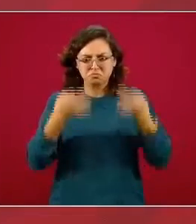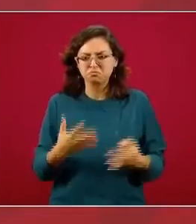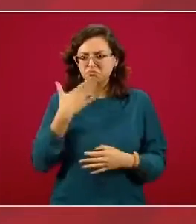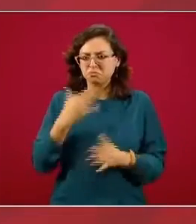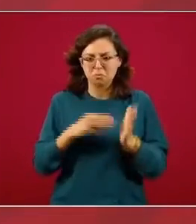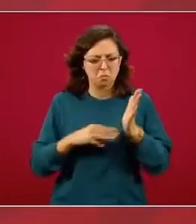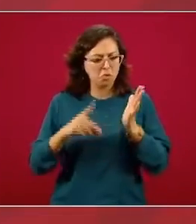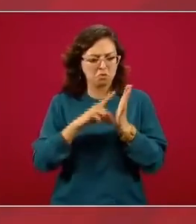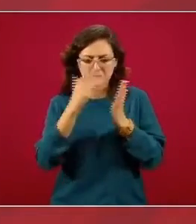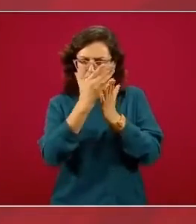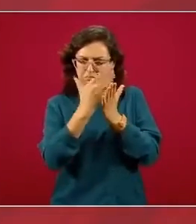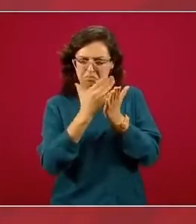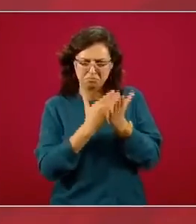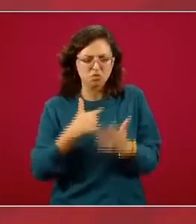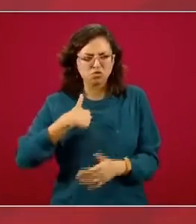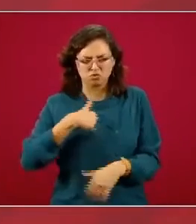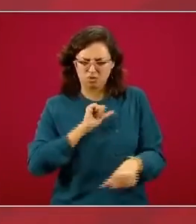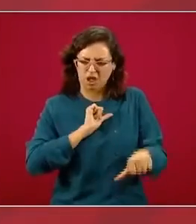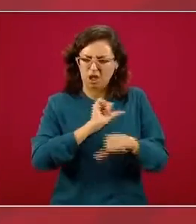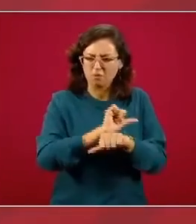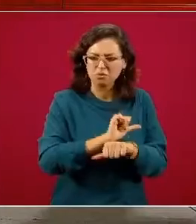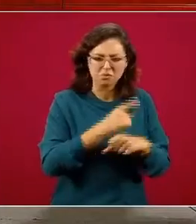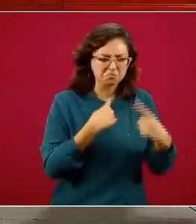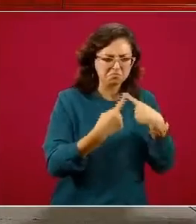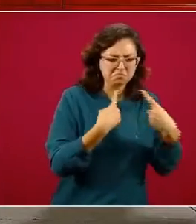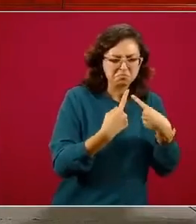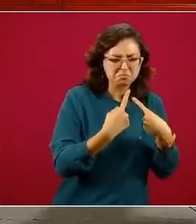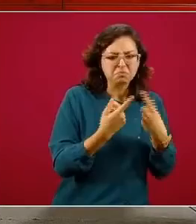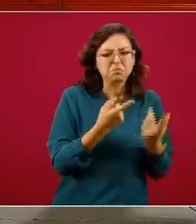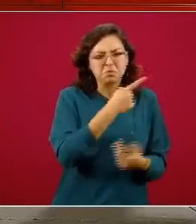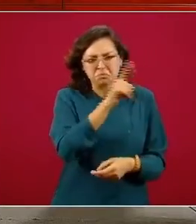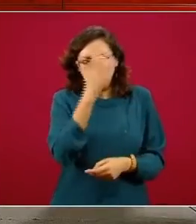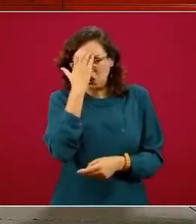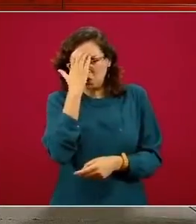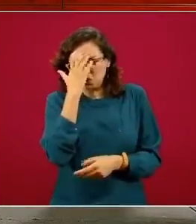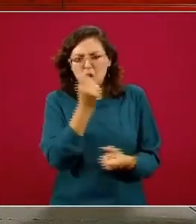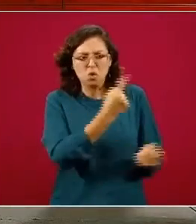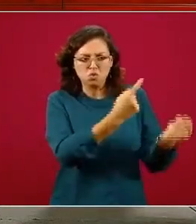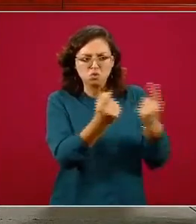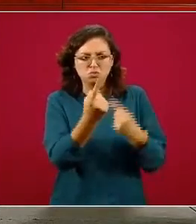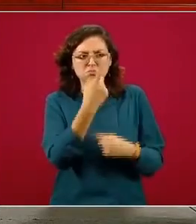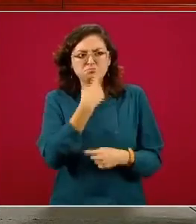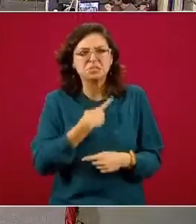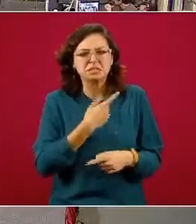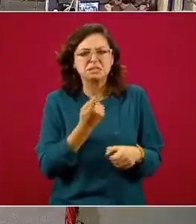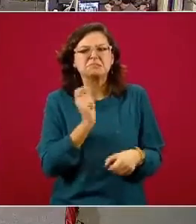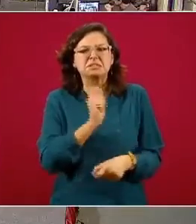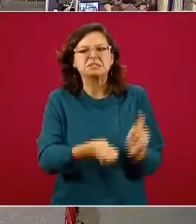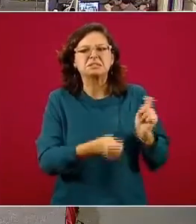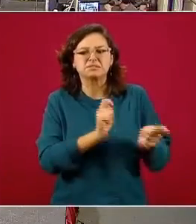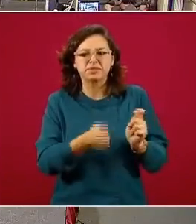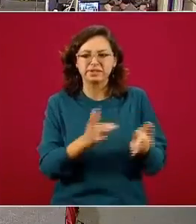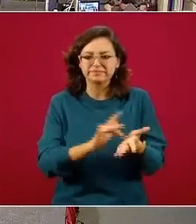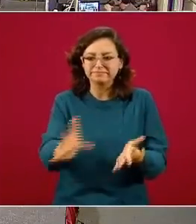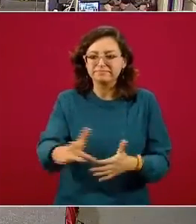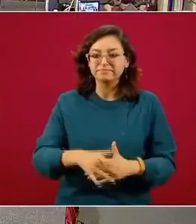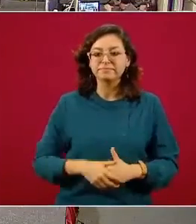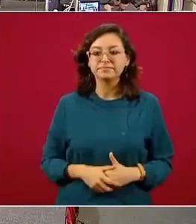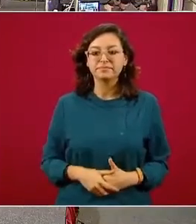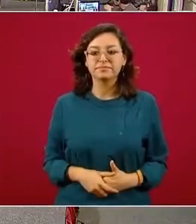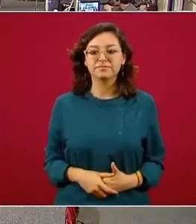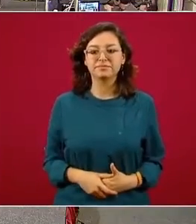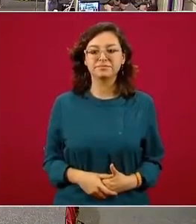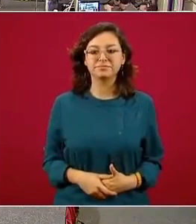metodológicamente hablando entonces a ver si a través de los conocidos por ahí nos allegamos de ese documento gracias por